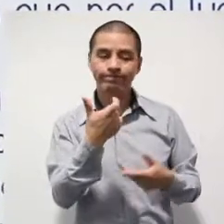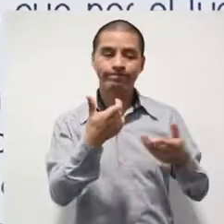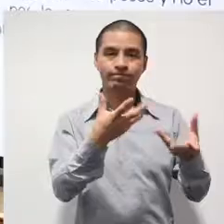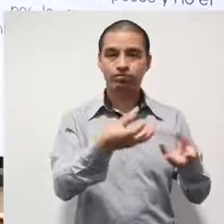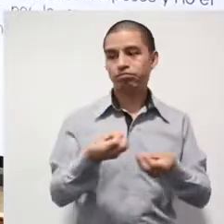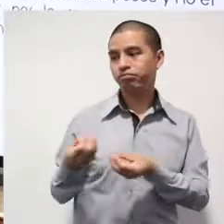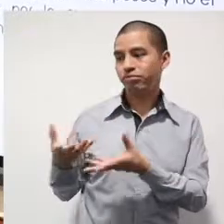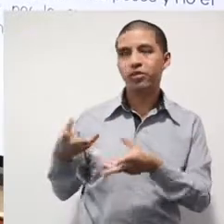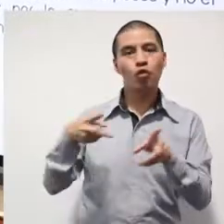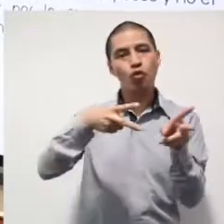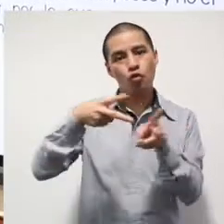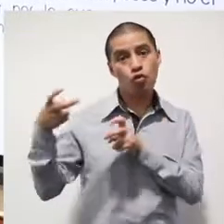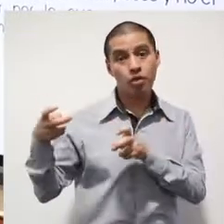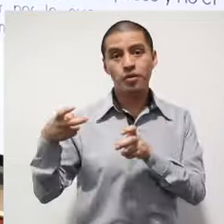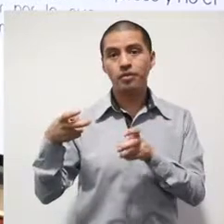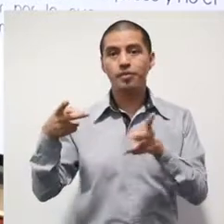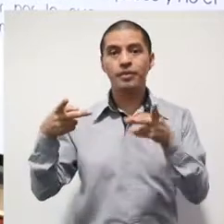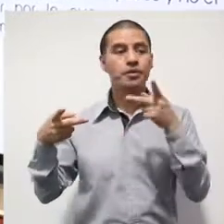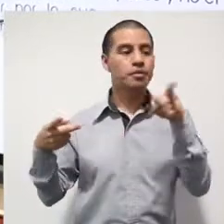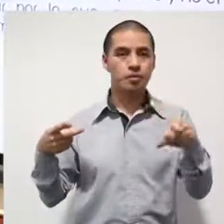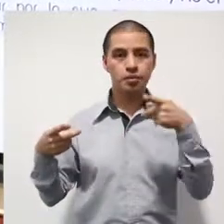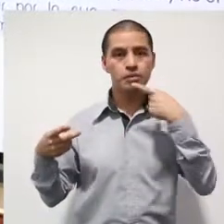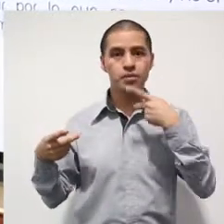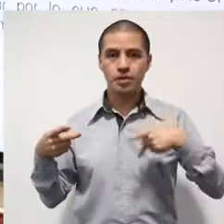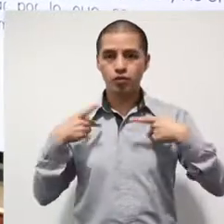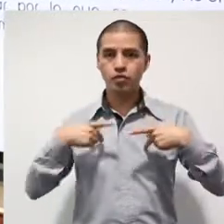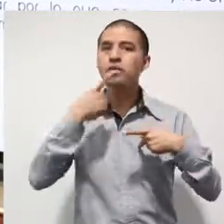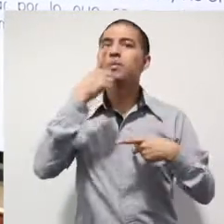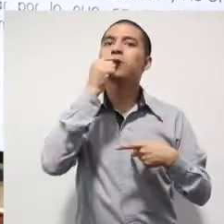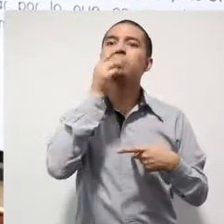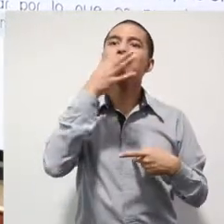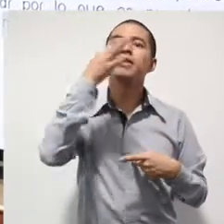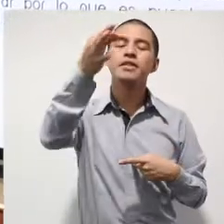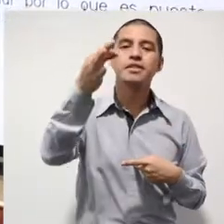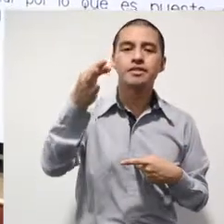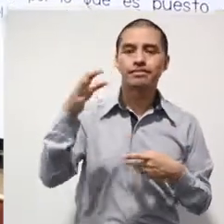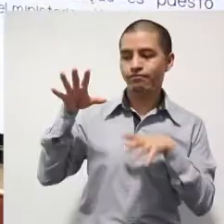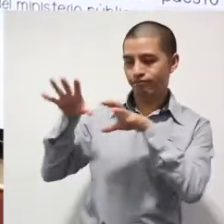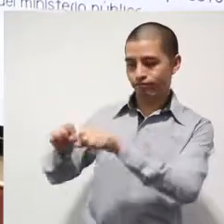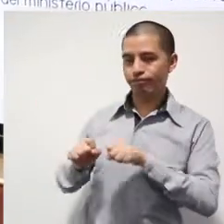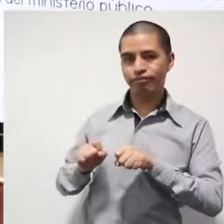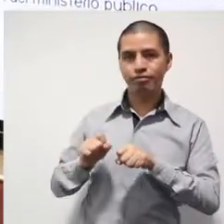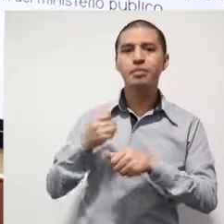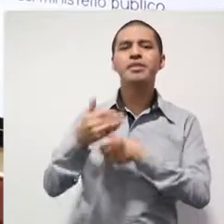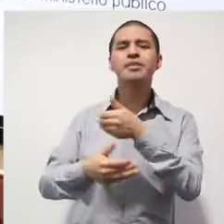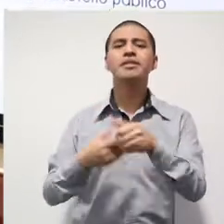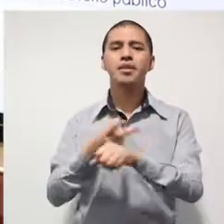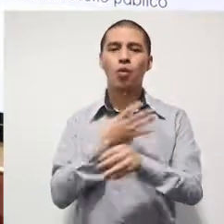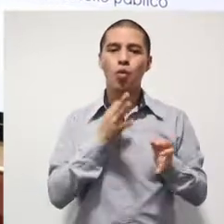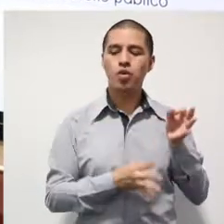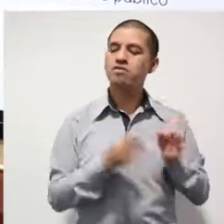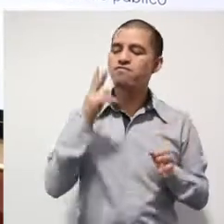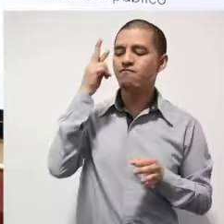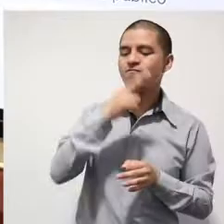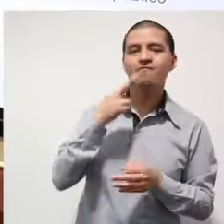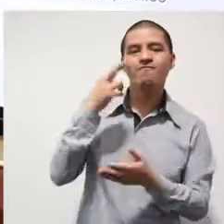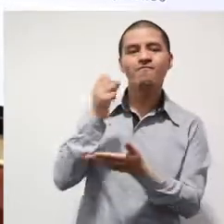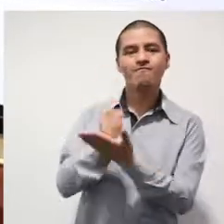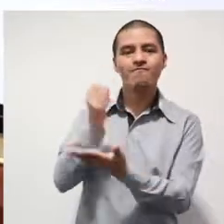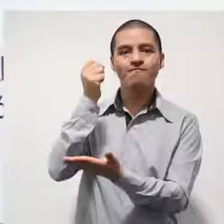efectivo, solicita el apoyo de una patrulla, es detenido, resultado, libertad. ¿Por qué?